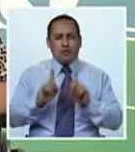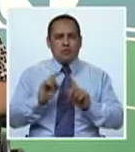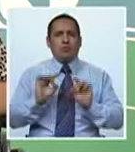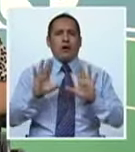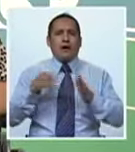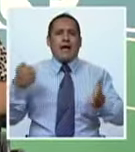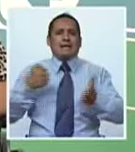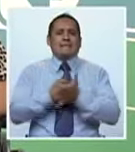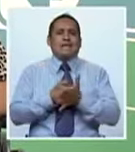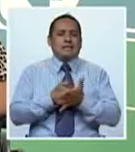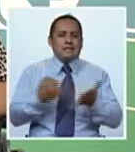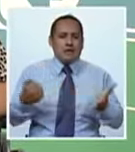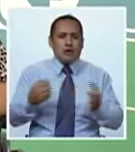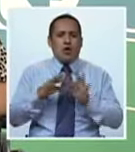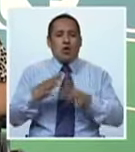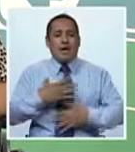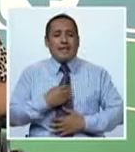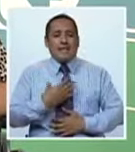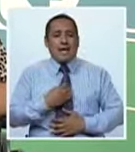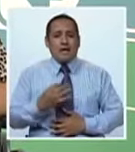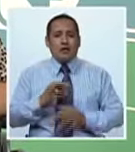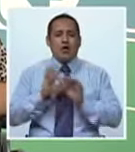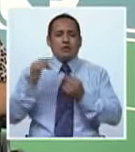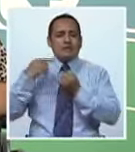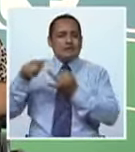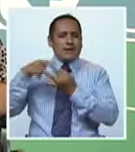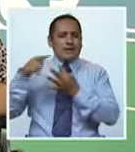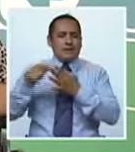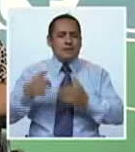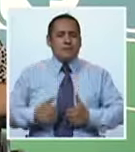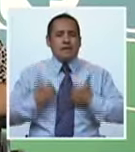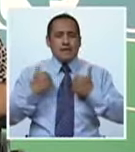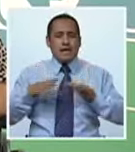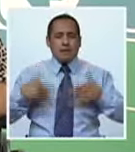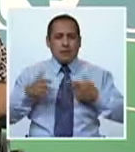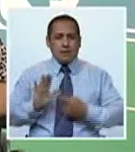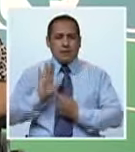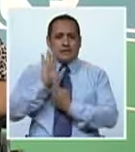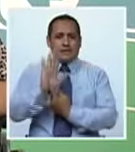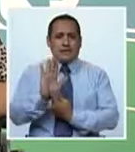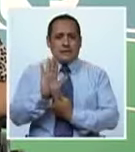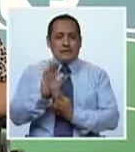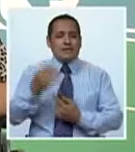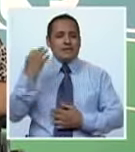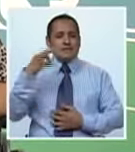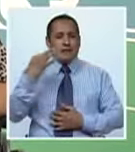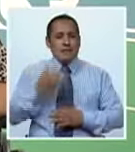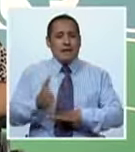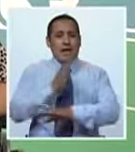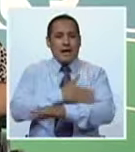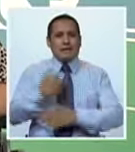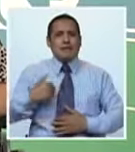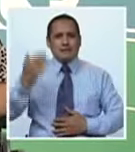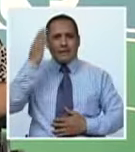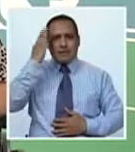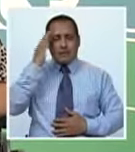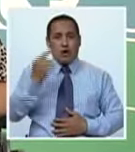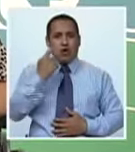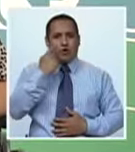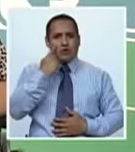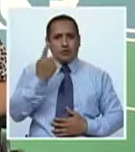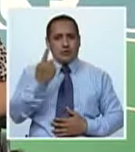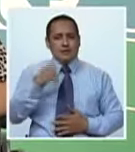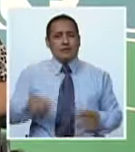por un accidente, por la edad o por diferentes condiciones que se puedan presentar. Siempre hay que estar enterados, hay que